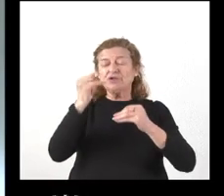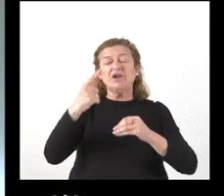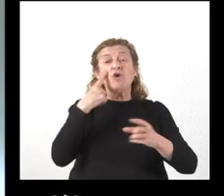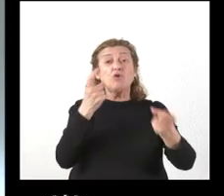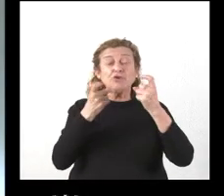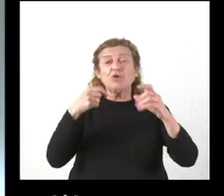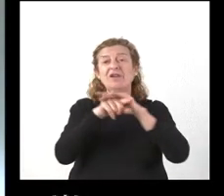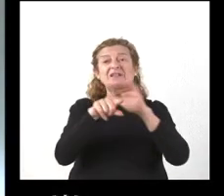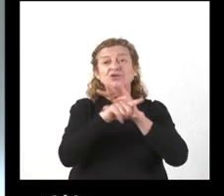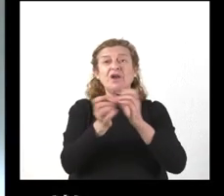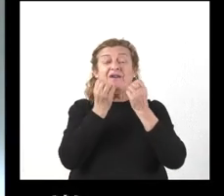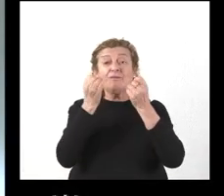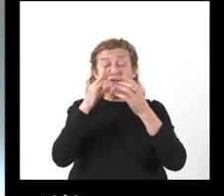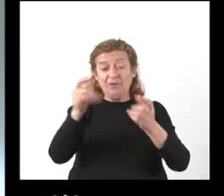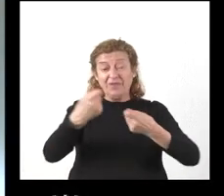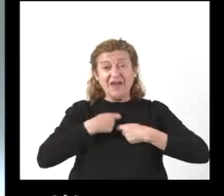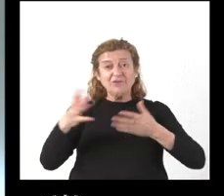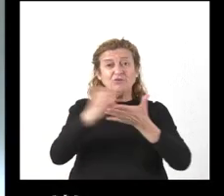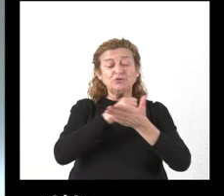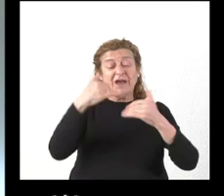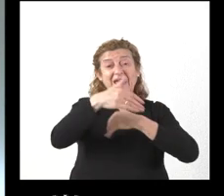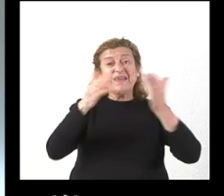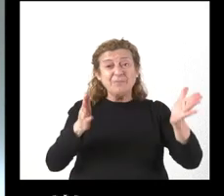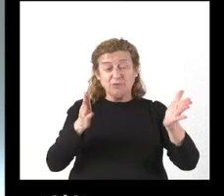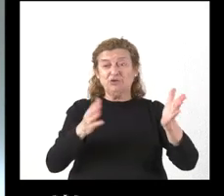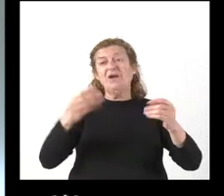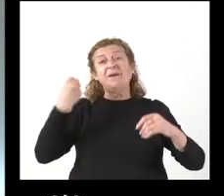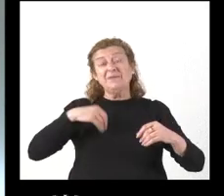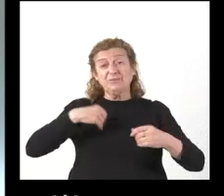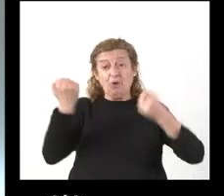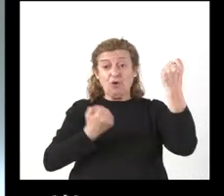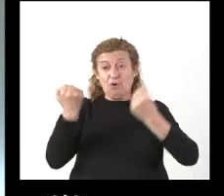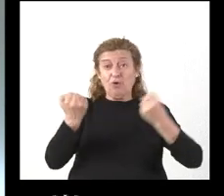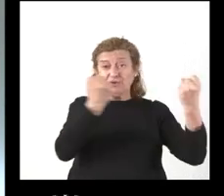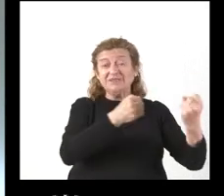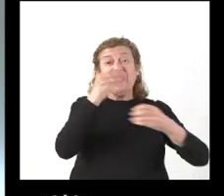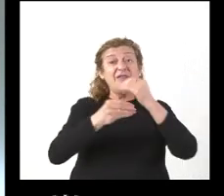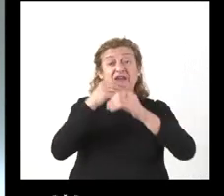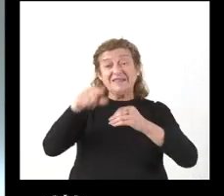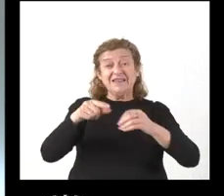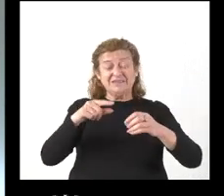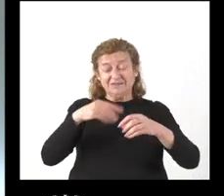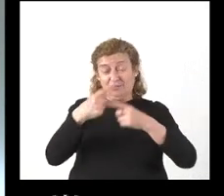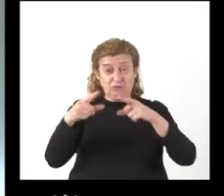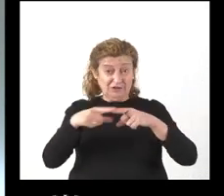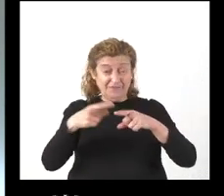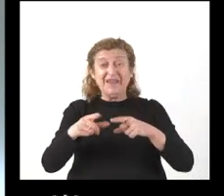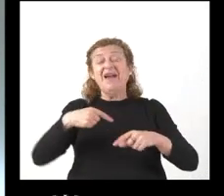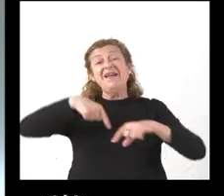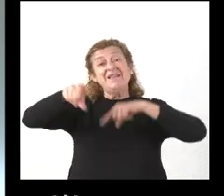y gestión de la información recibida de los equipos embarcados en los vehículos que realizan estas operaciones. El